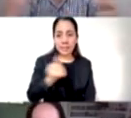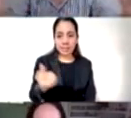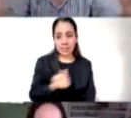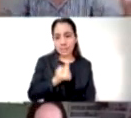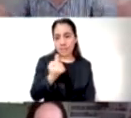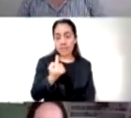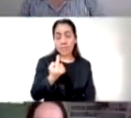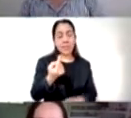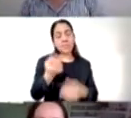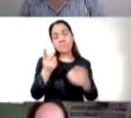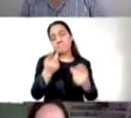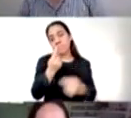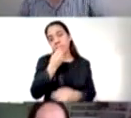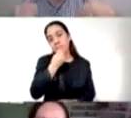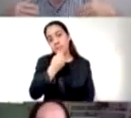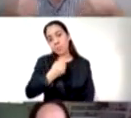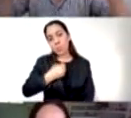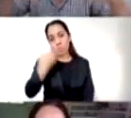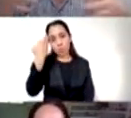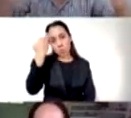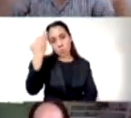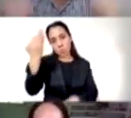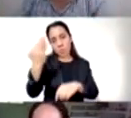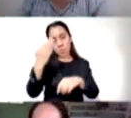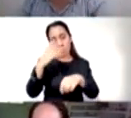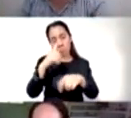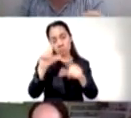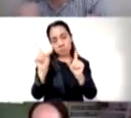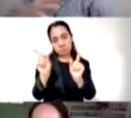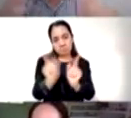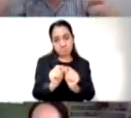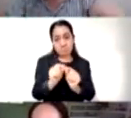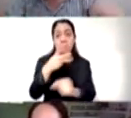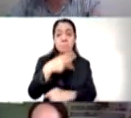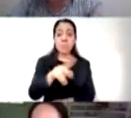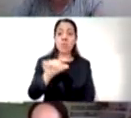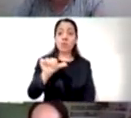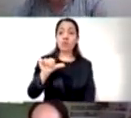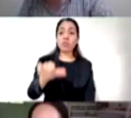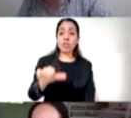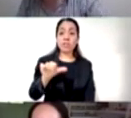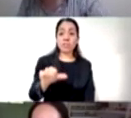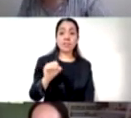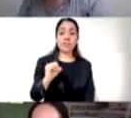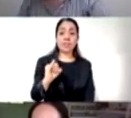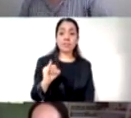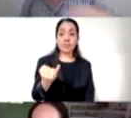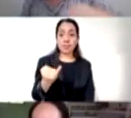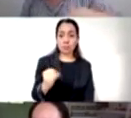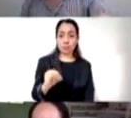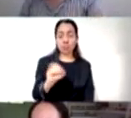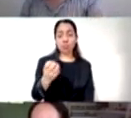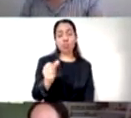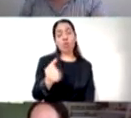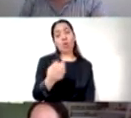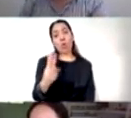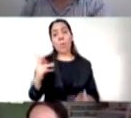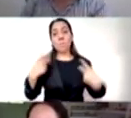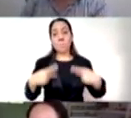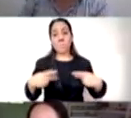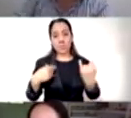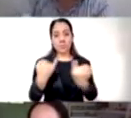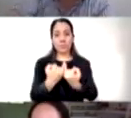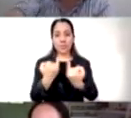se nos ha terminado pero el día 16 va a haber otros locos que lleguen al relevo y que nos van a dar